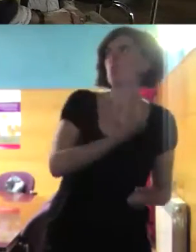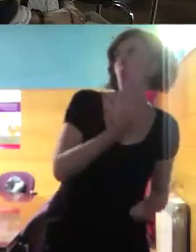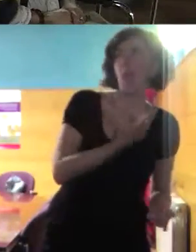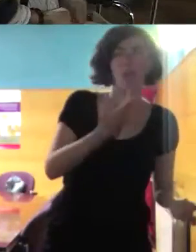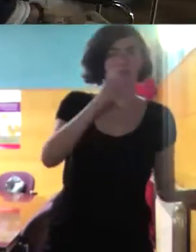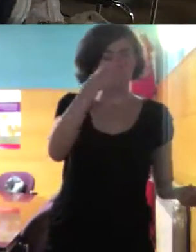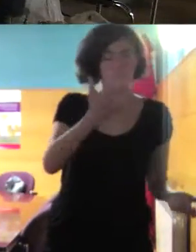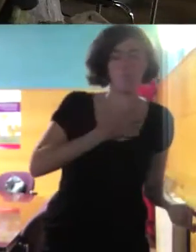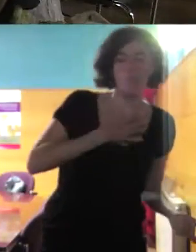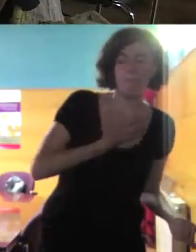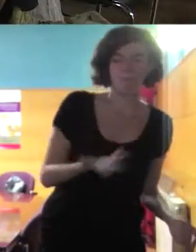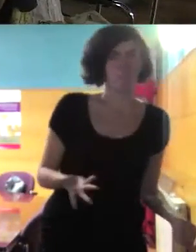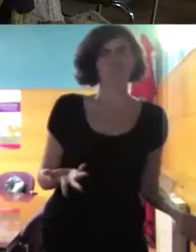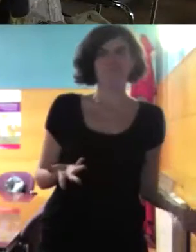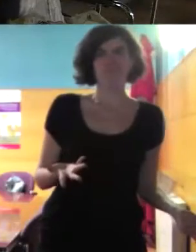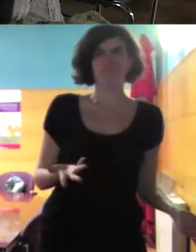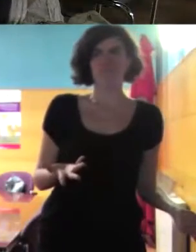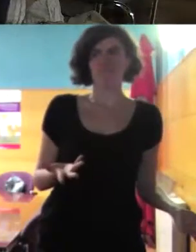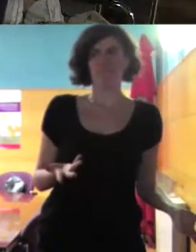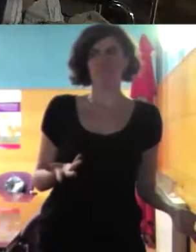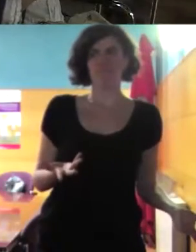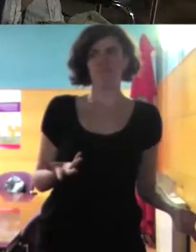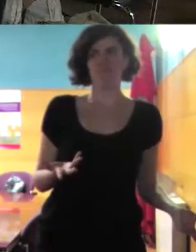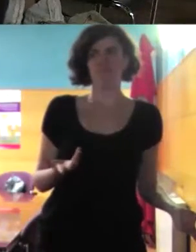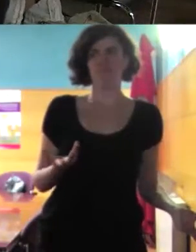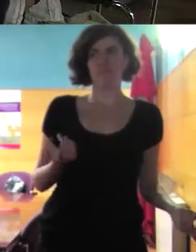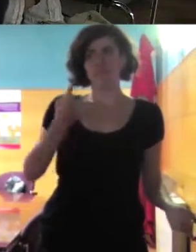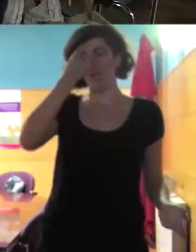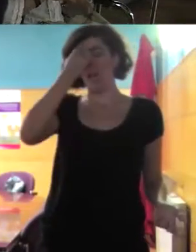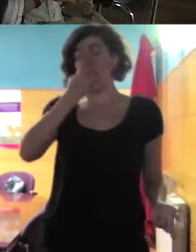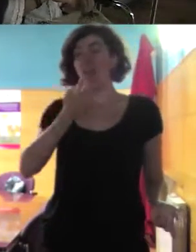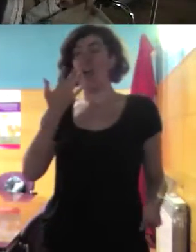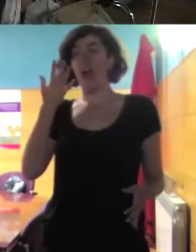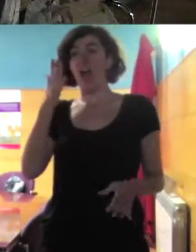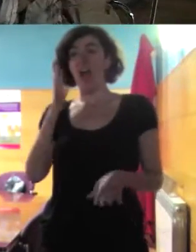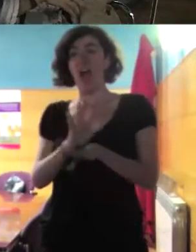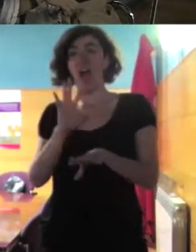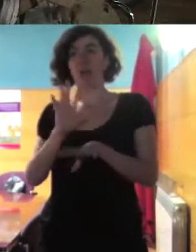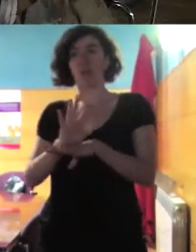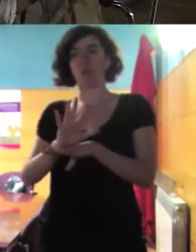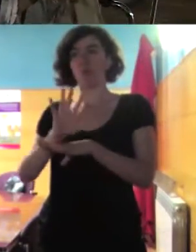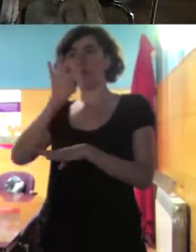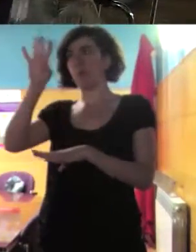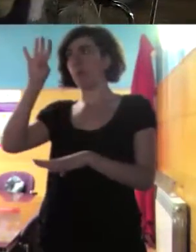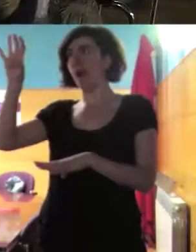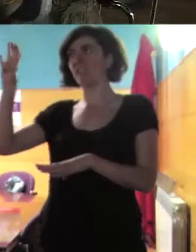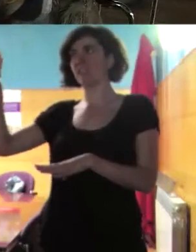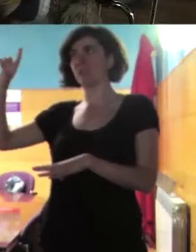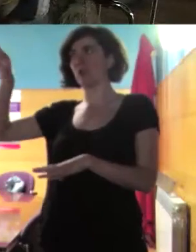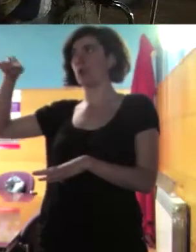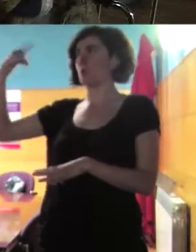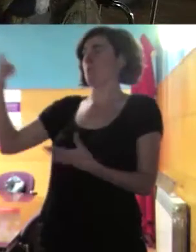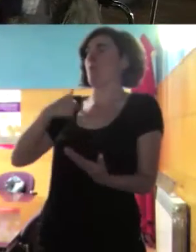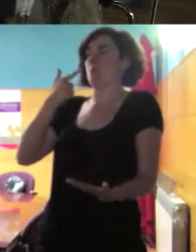cultura entonces que ese trabajo o esas actitudes hacia culturas de otros países que se ven como más